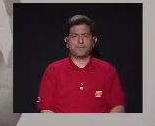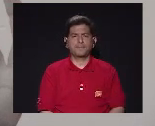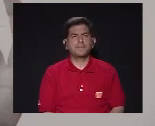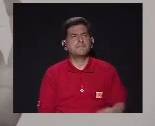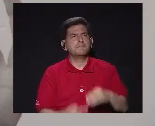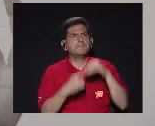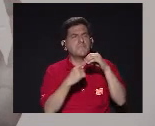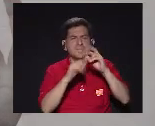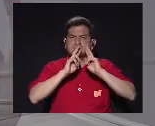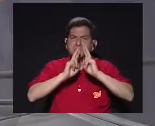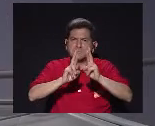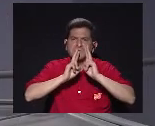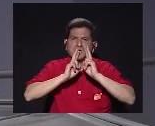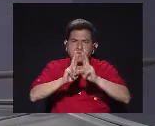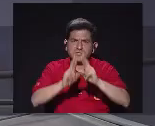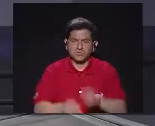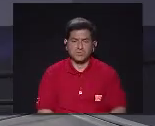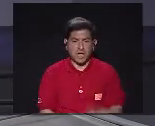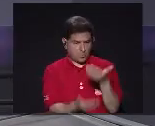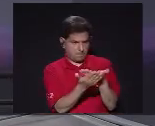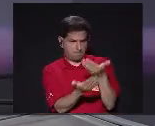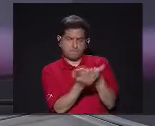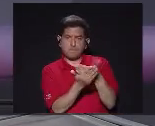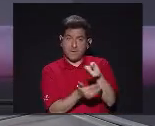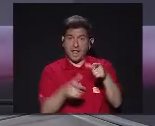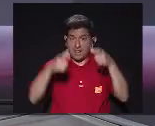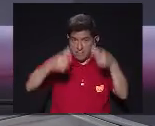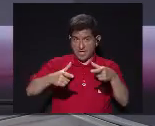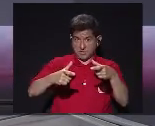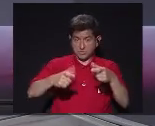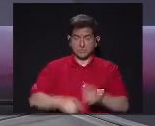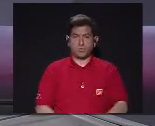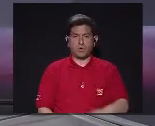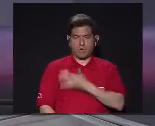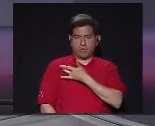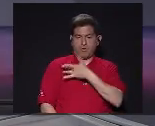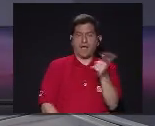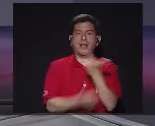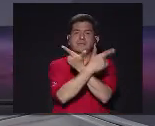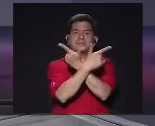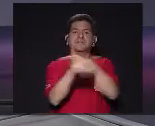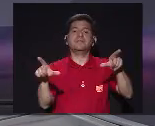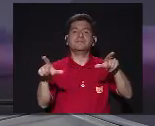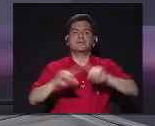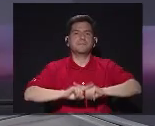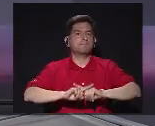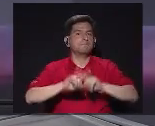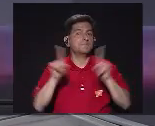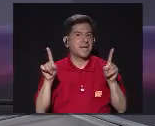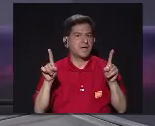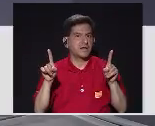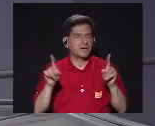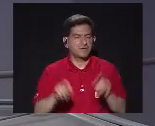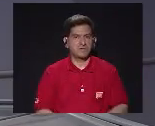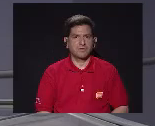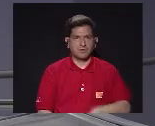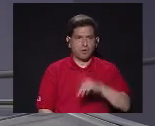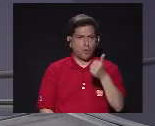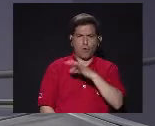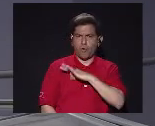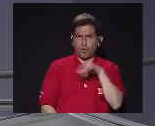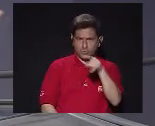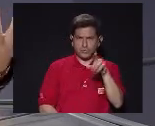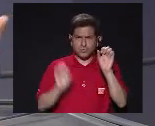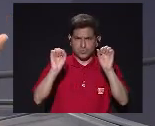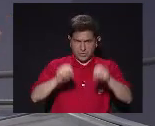El principal resultado Digamos tangible Es este disco Almas en vuelo Pero Hay